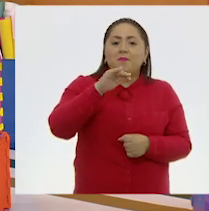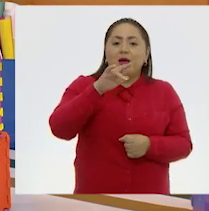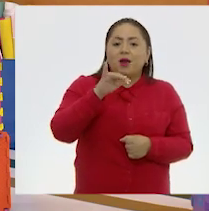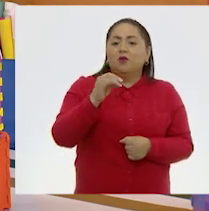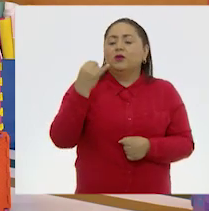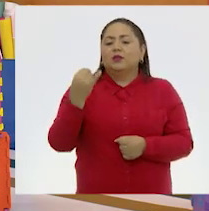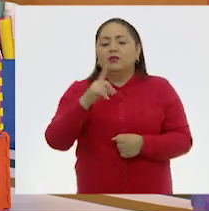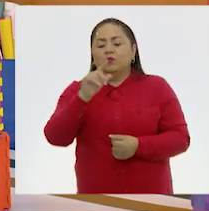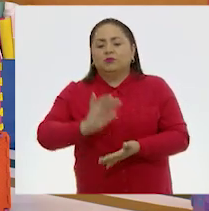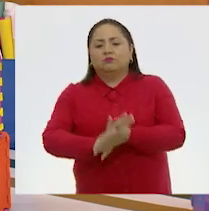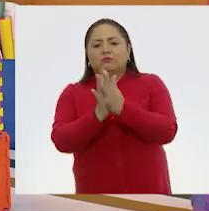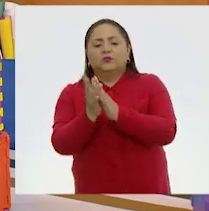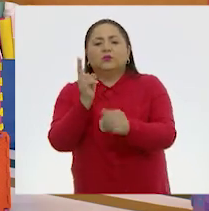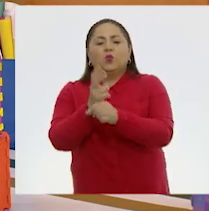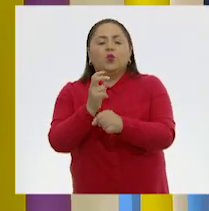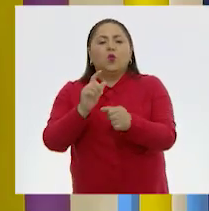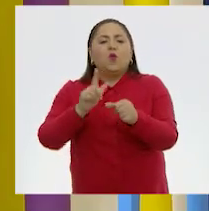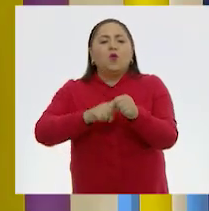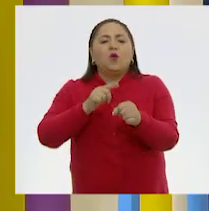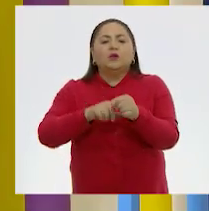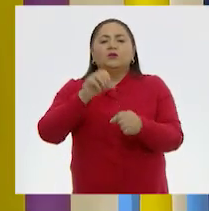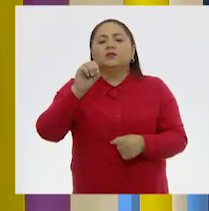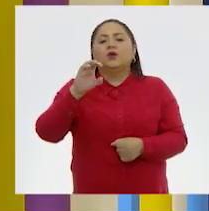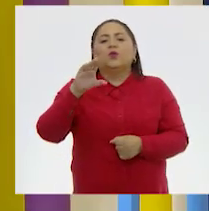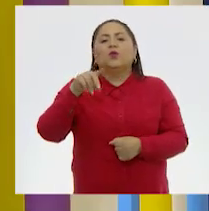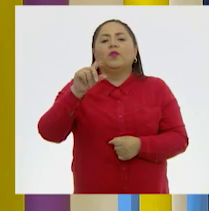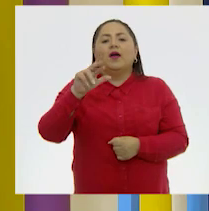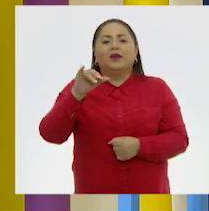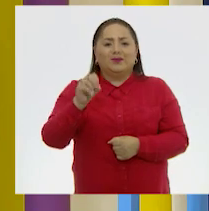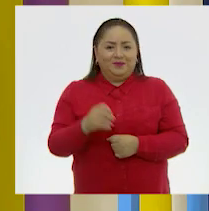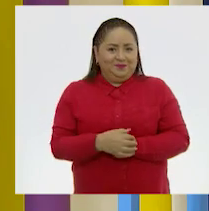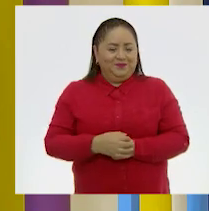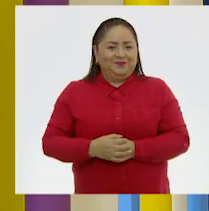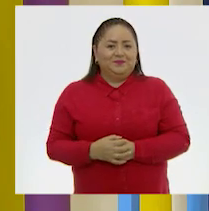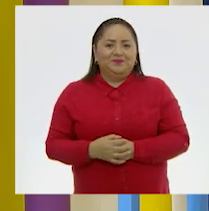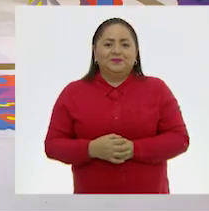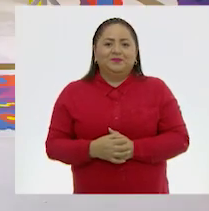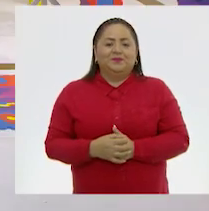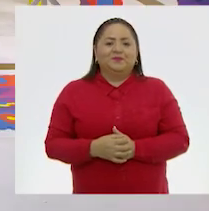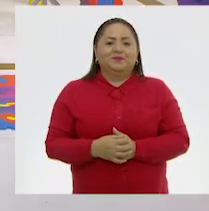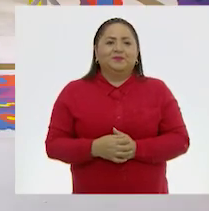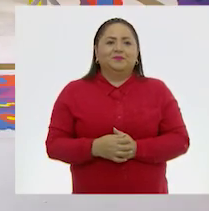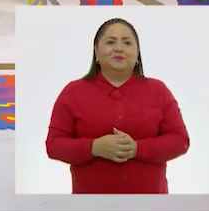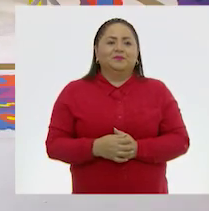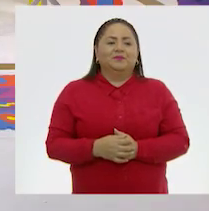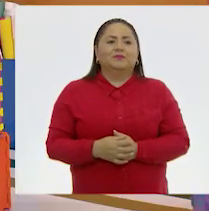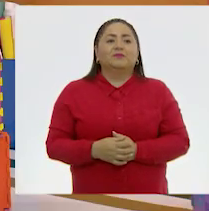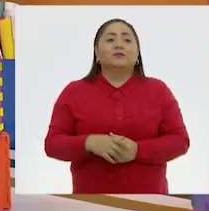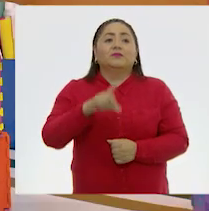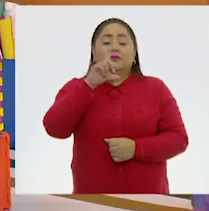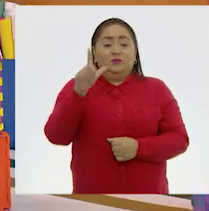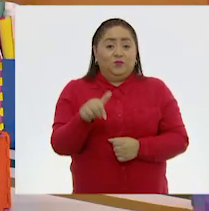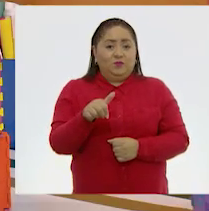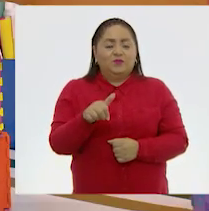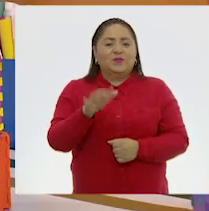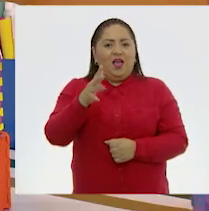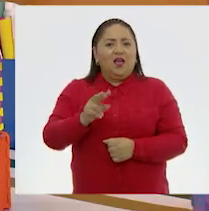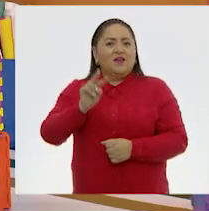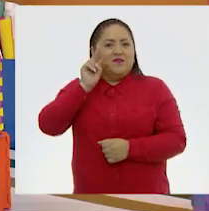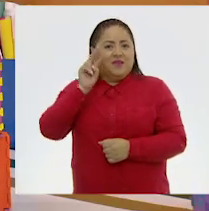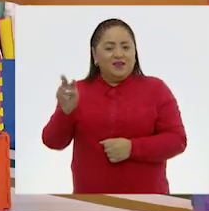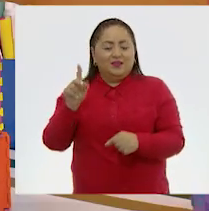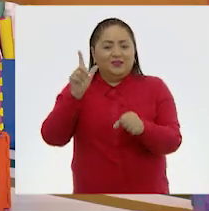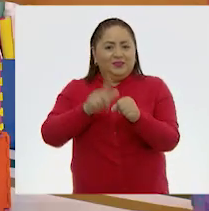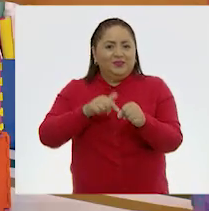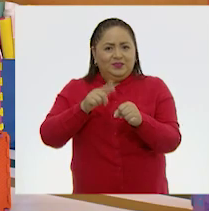y se convierten o se transforman a los colores secundarios. Cierto. Y finalmente vimos que